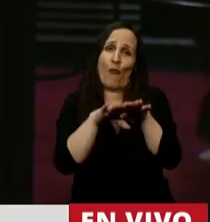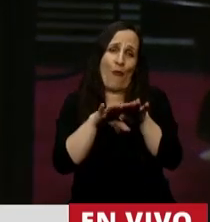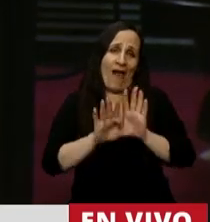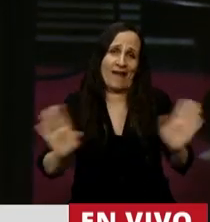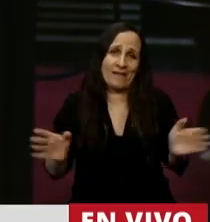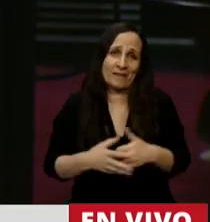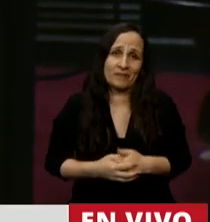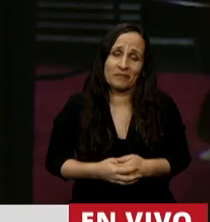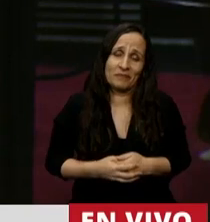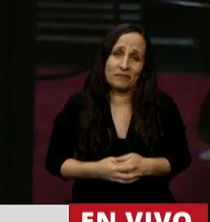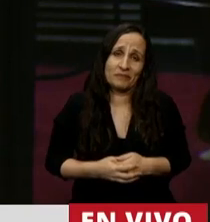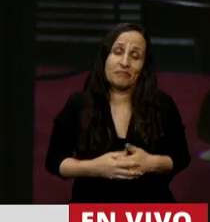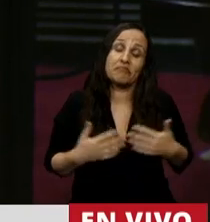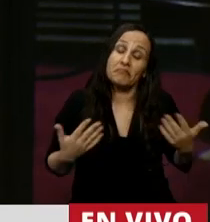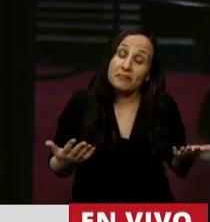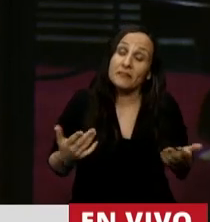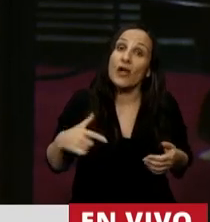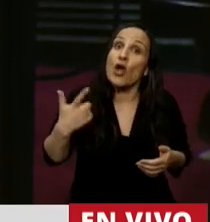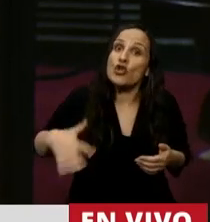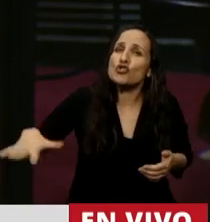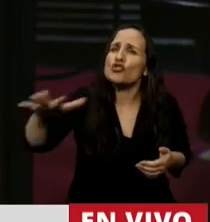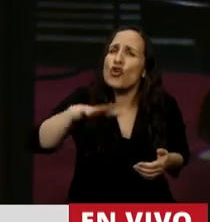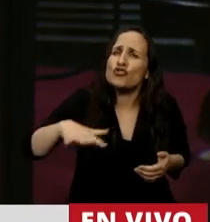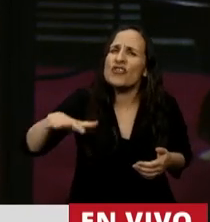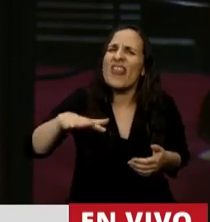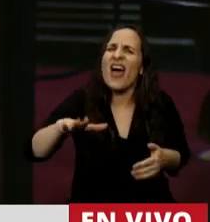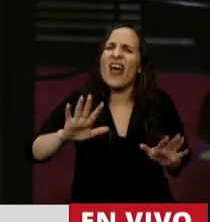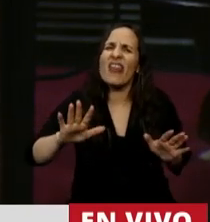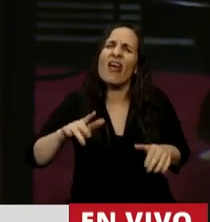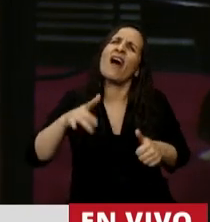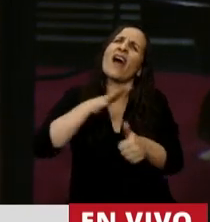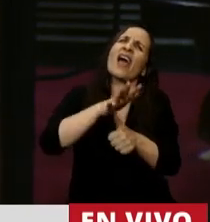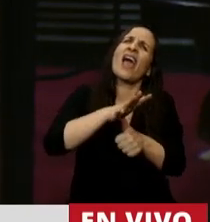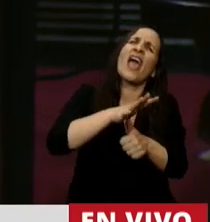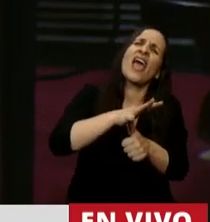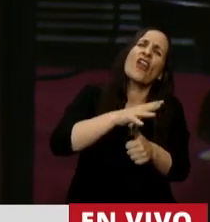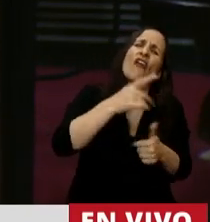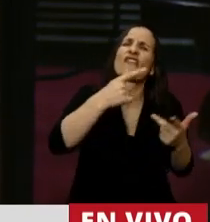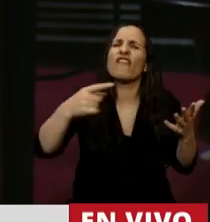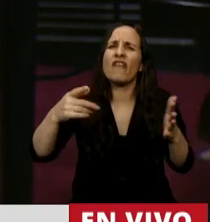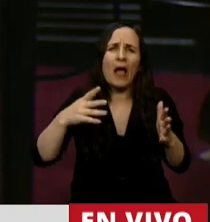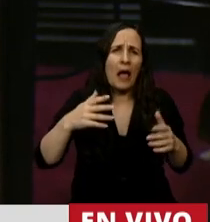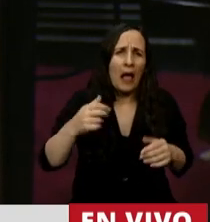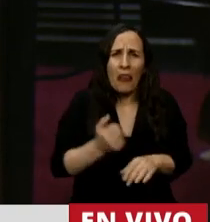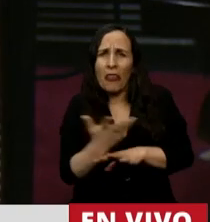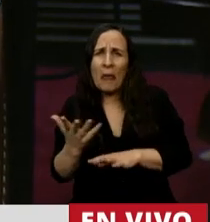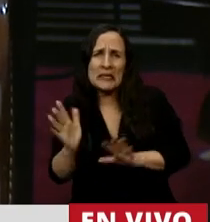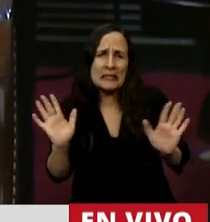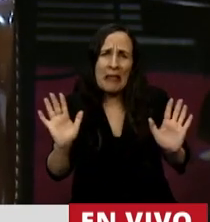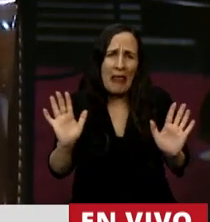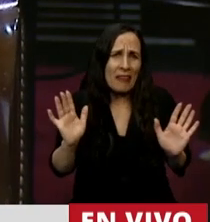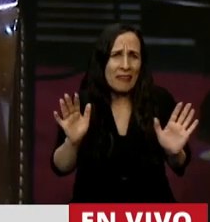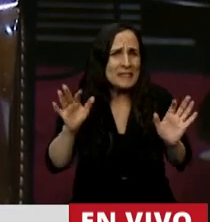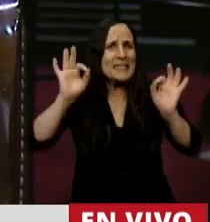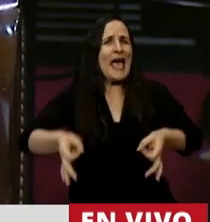efectiva. Y hay una sociedad que ya no niega la diversidad de géneros. El futuro se